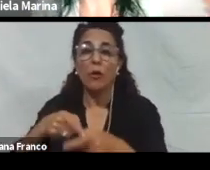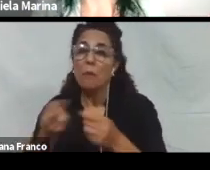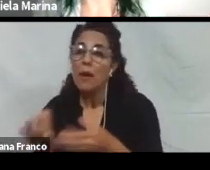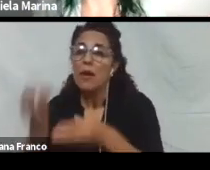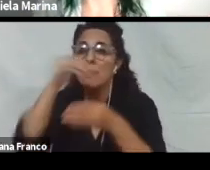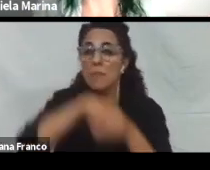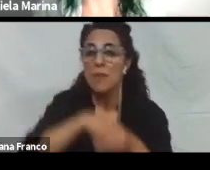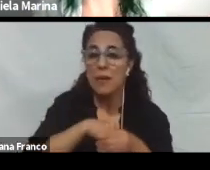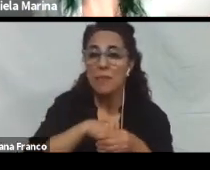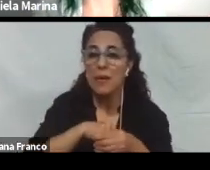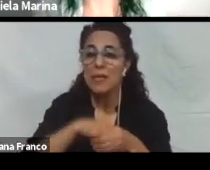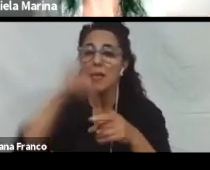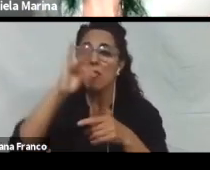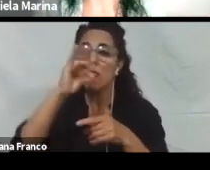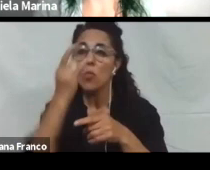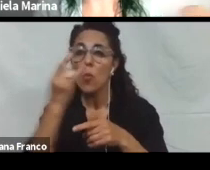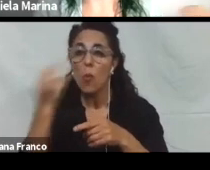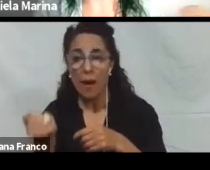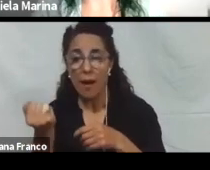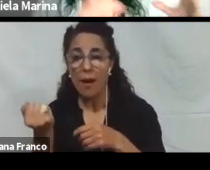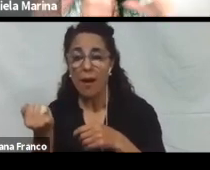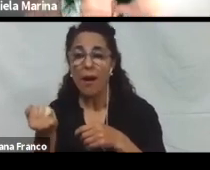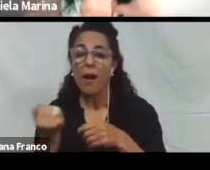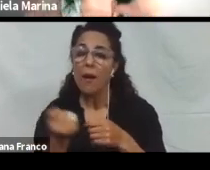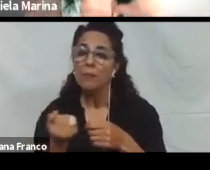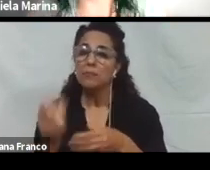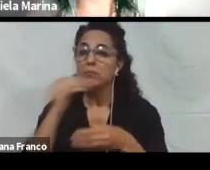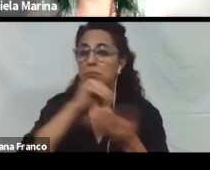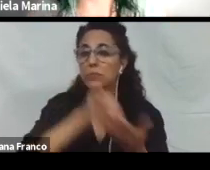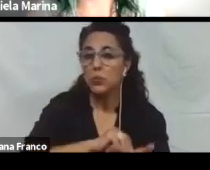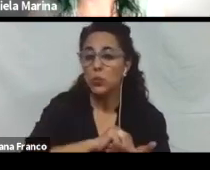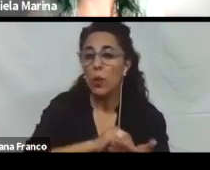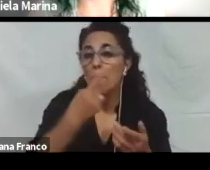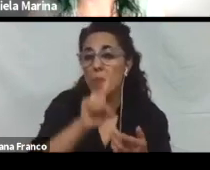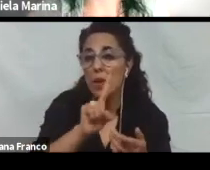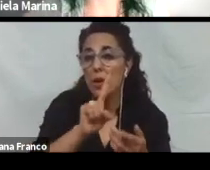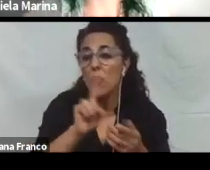el diseño universal para el aprendizaje, pero en las clases virtuales.